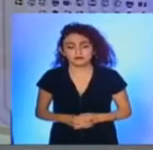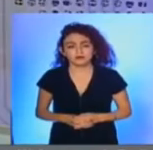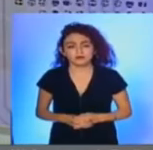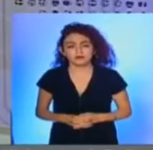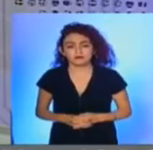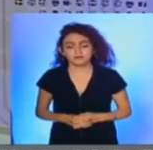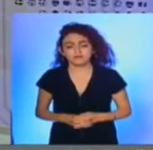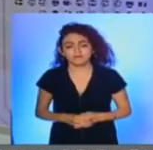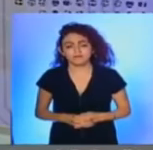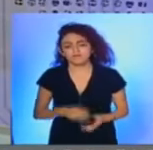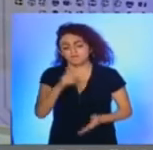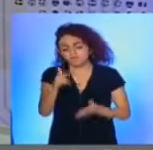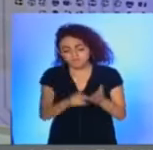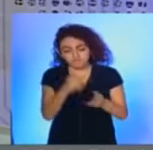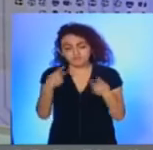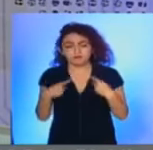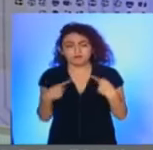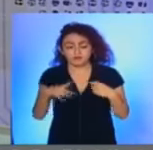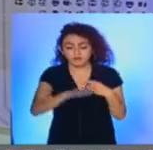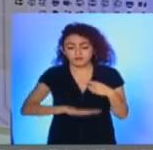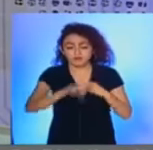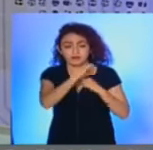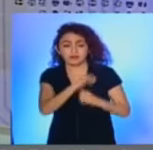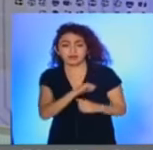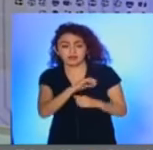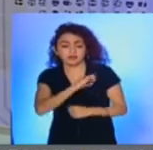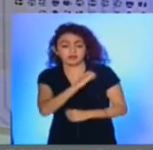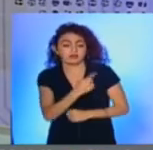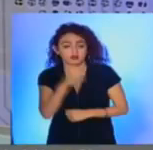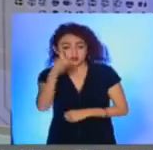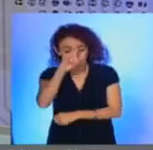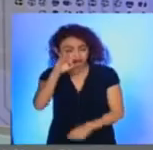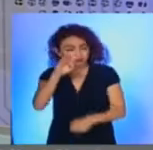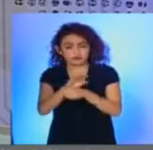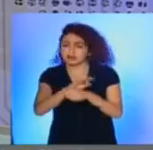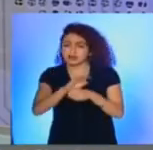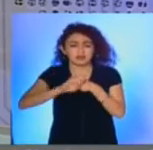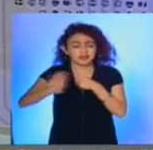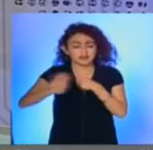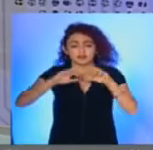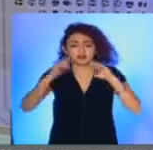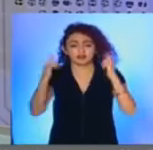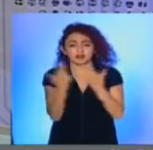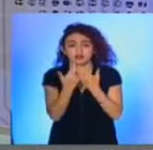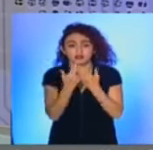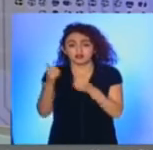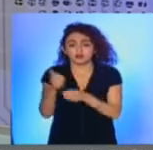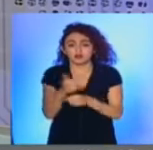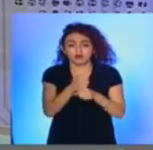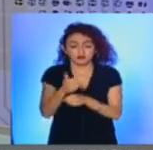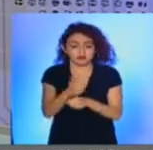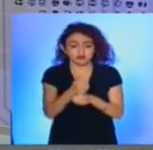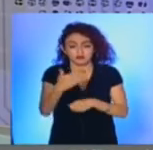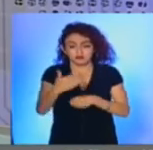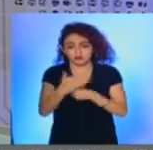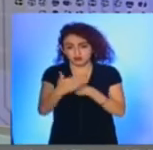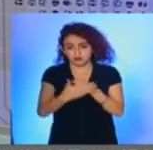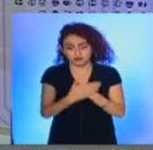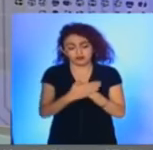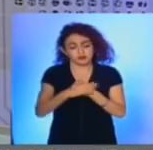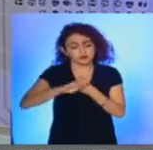Y reiteran autoridades sanitarias la recomendación de evitar reuniones sociales y posadas para